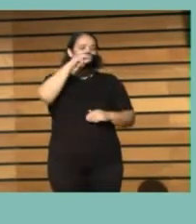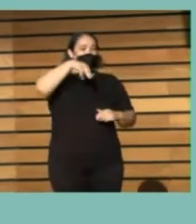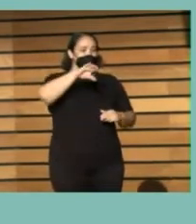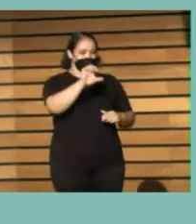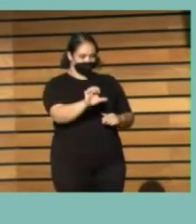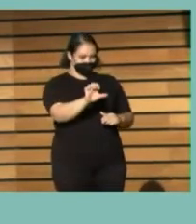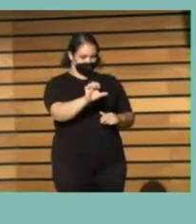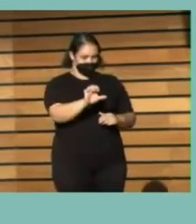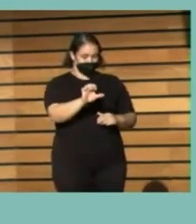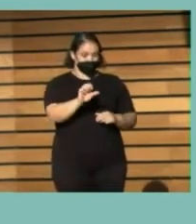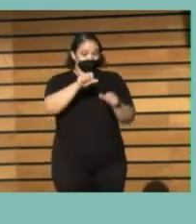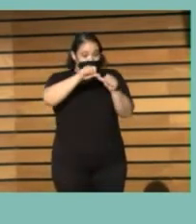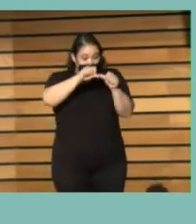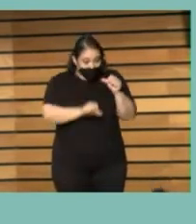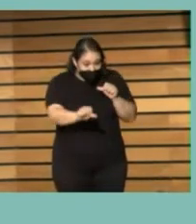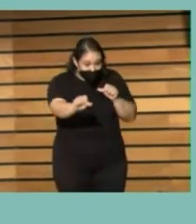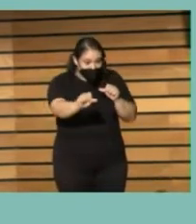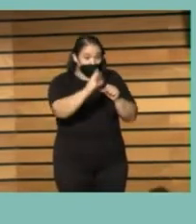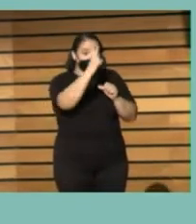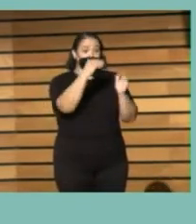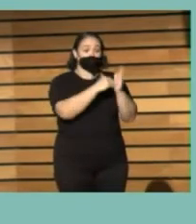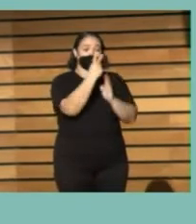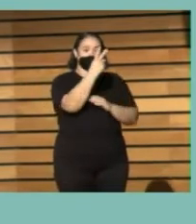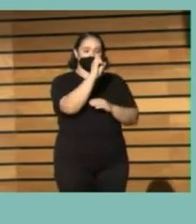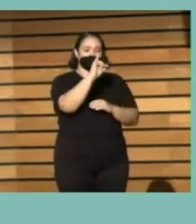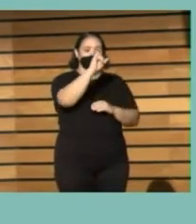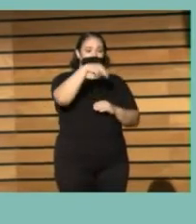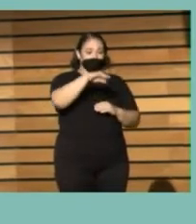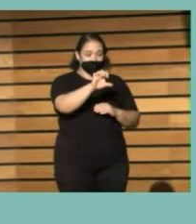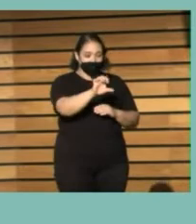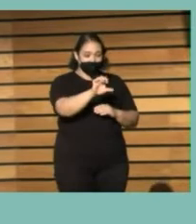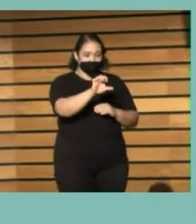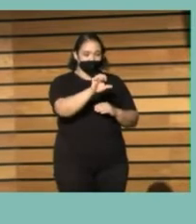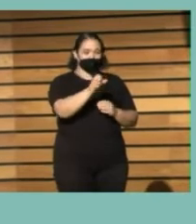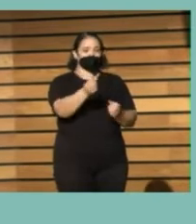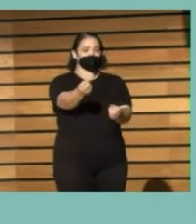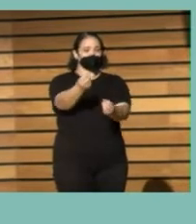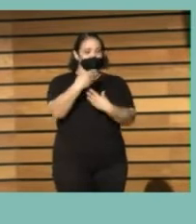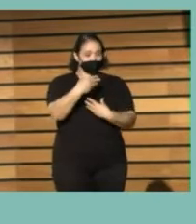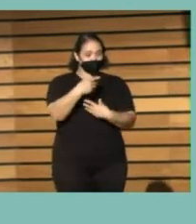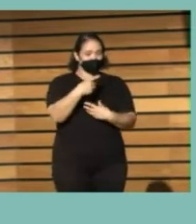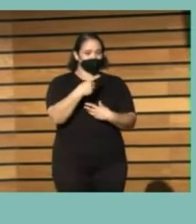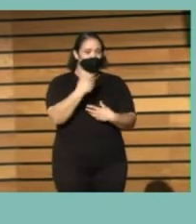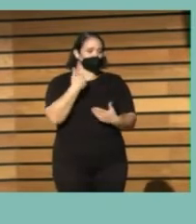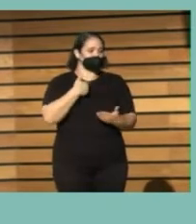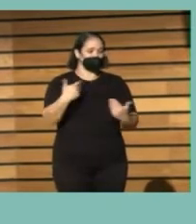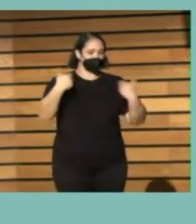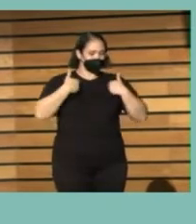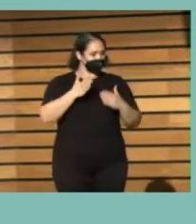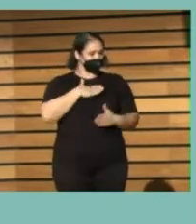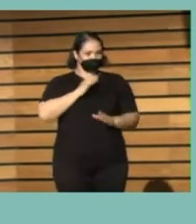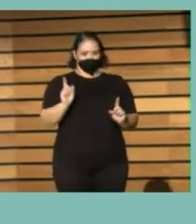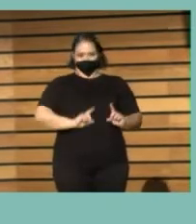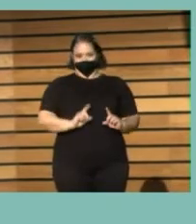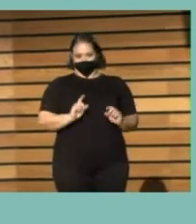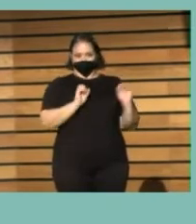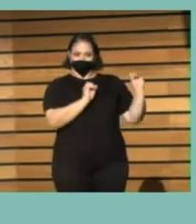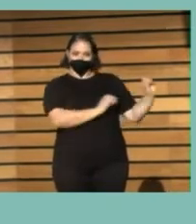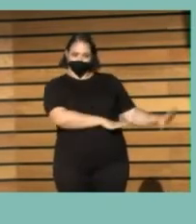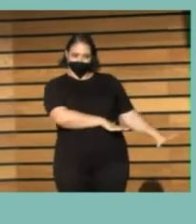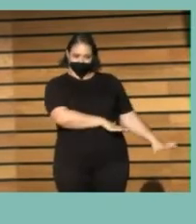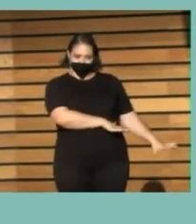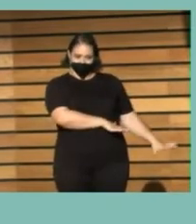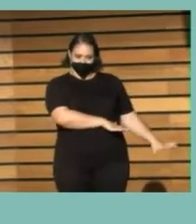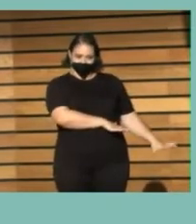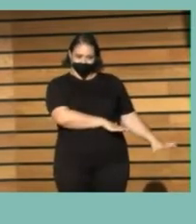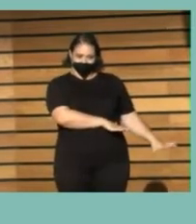Sin embargo, a partir de 2020, el INE ha comunicado que no va a asumir más esta responsabilidad. Por